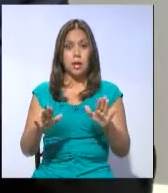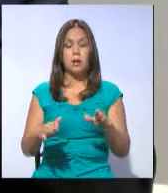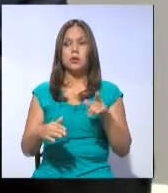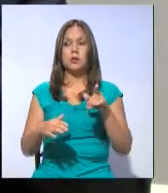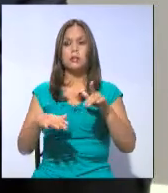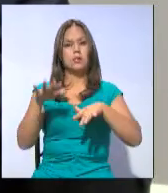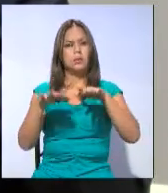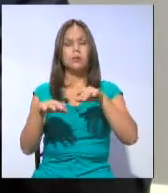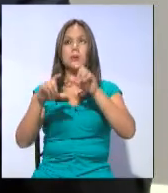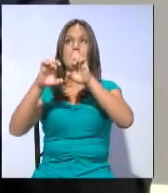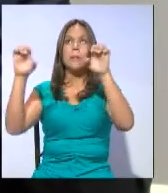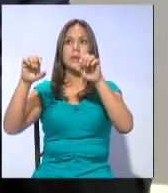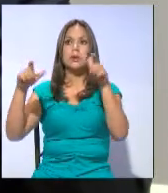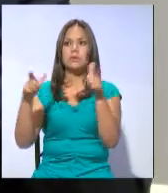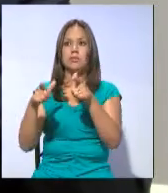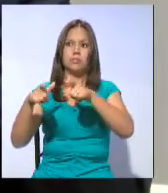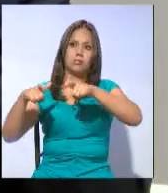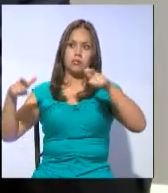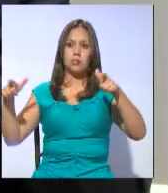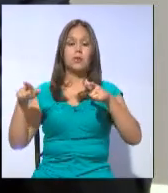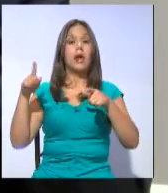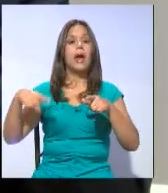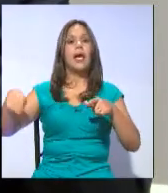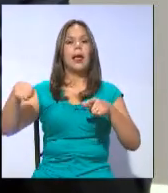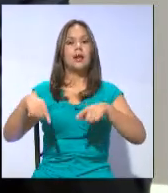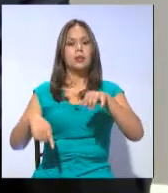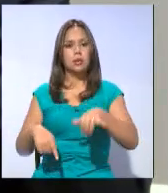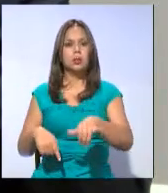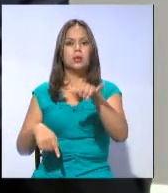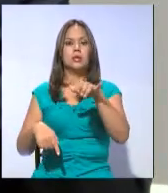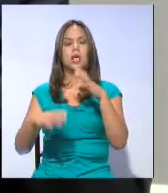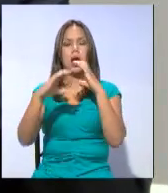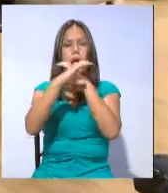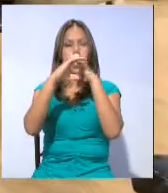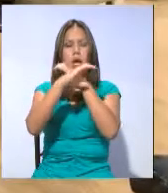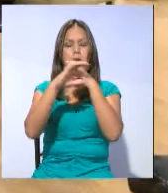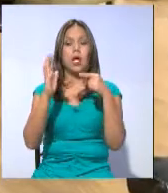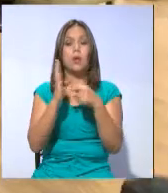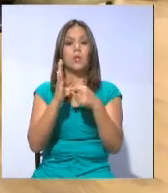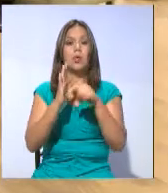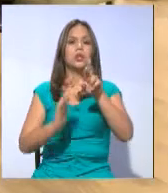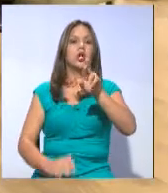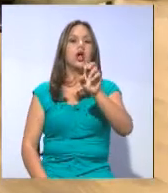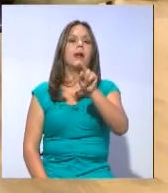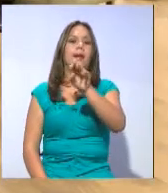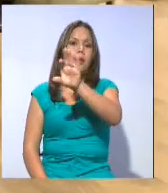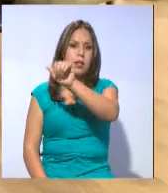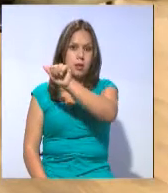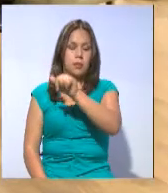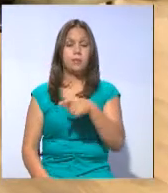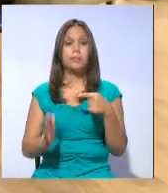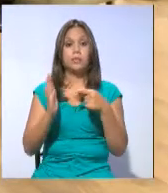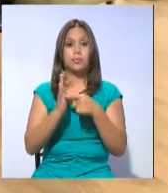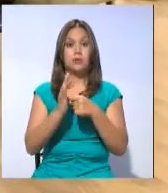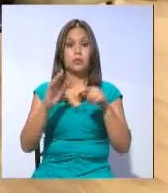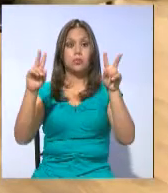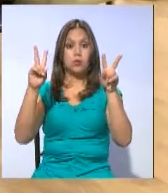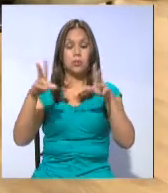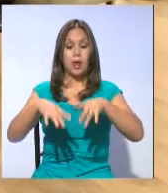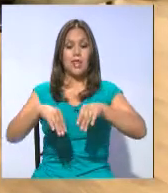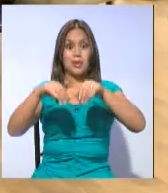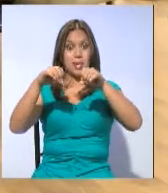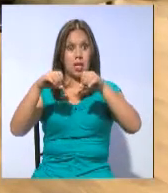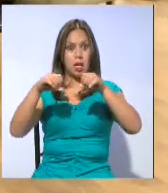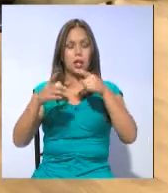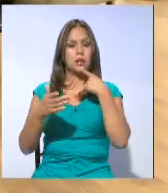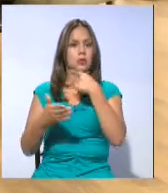medianas y las grandes, son las que seguirán calculando el anticipo del impuesto a la renta. Sobre la eliminación del impuesto a las tierras rurales,